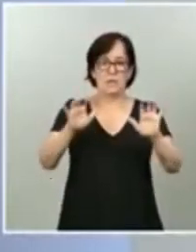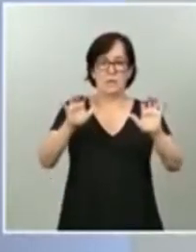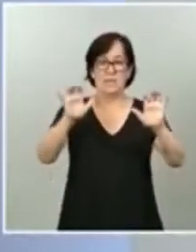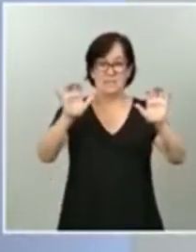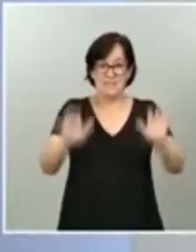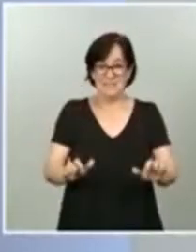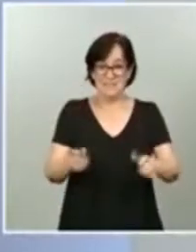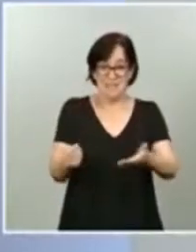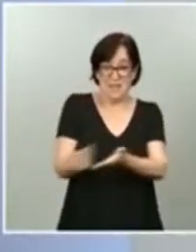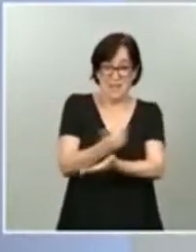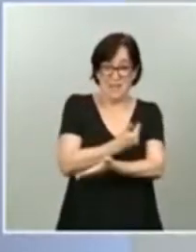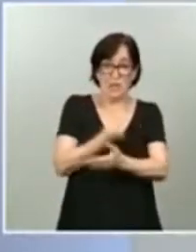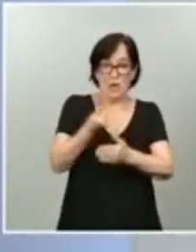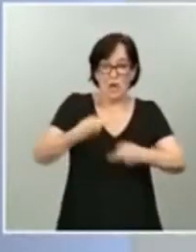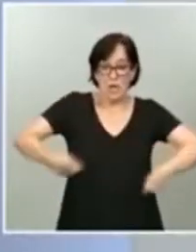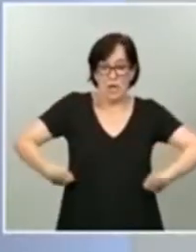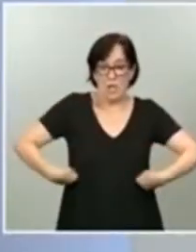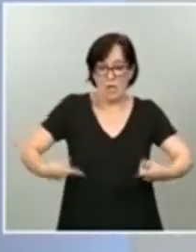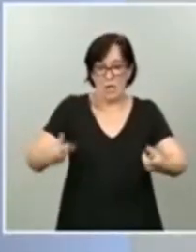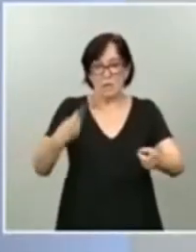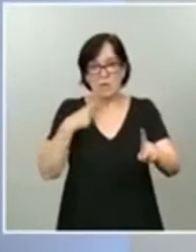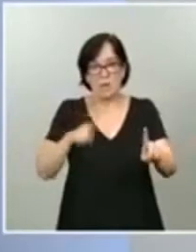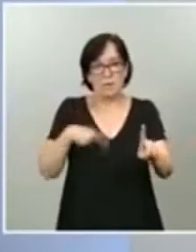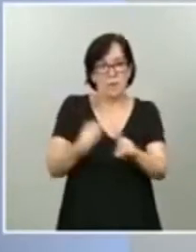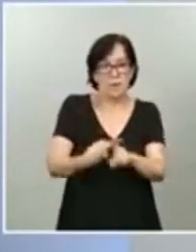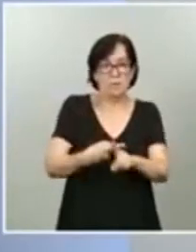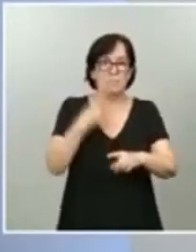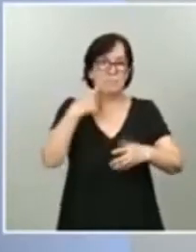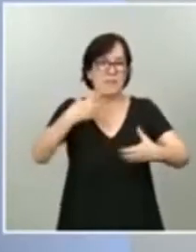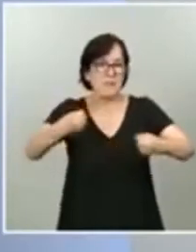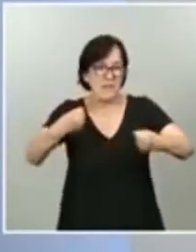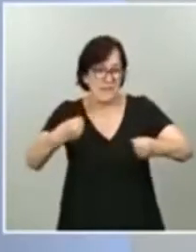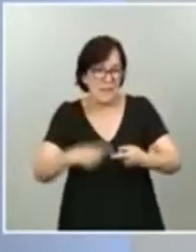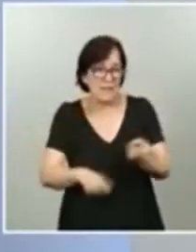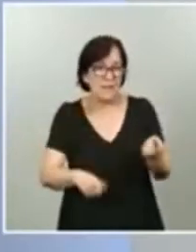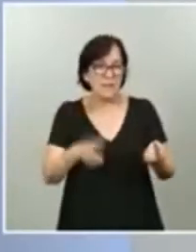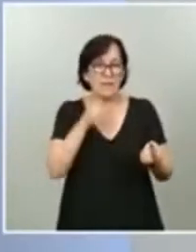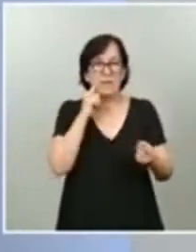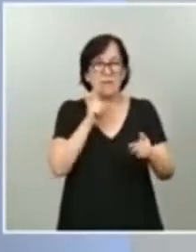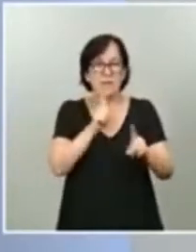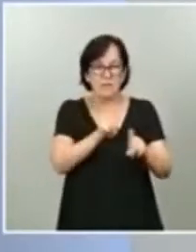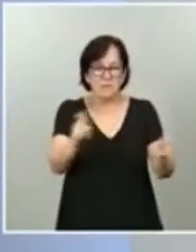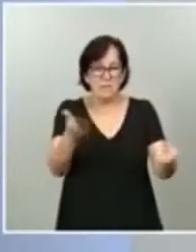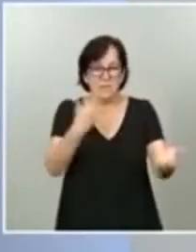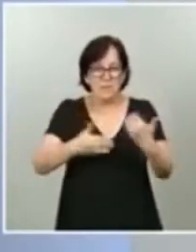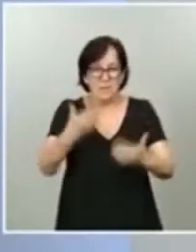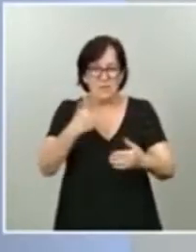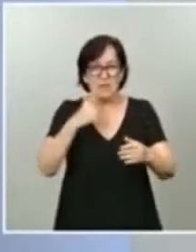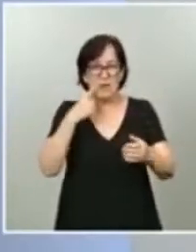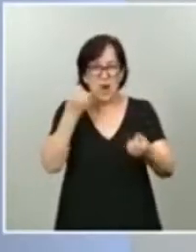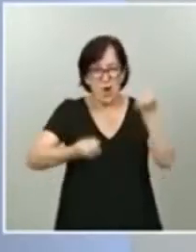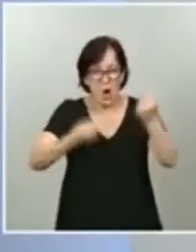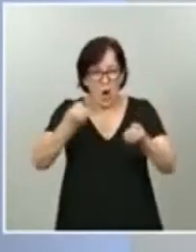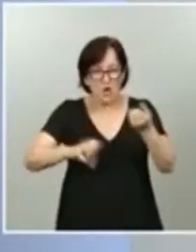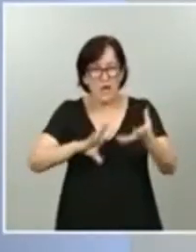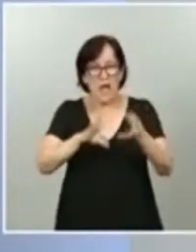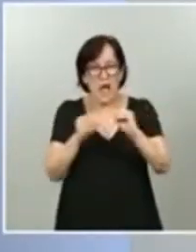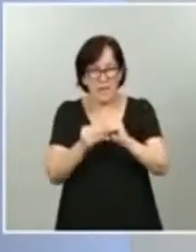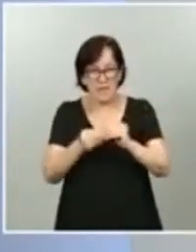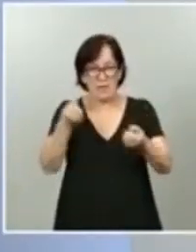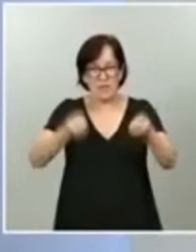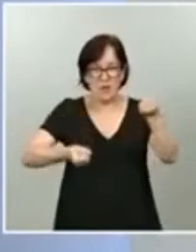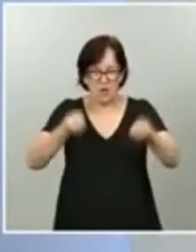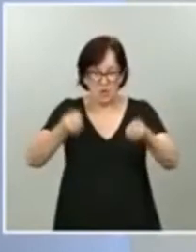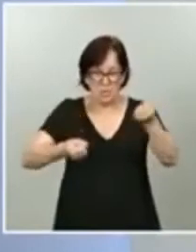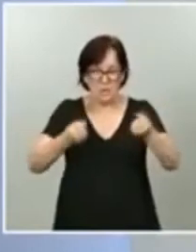coste que han tenido añadido de carácter sanitario, como por ejemplo la desinfección de los vehículos, la adaptación de estos vehículos, en fin,